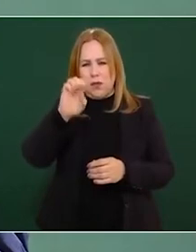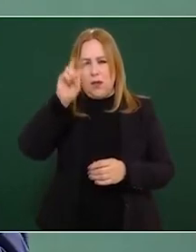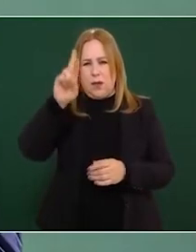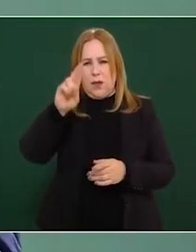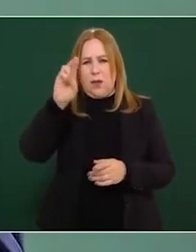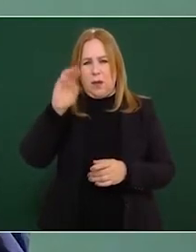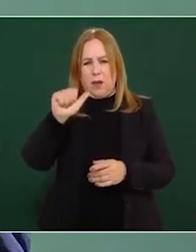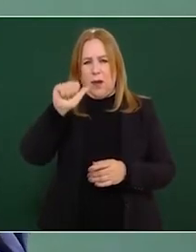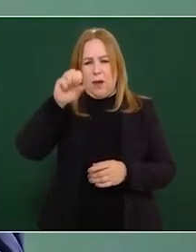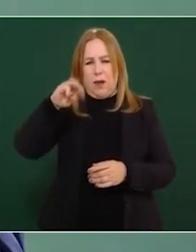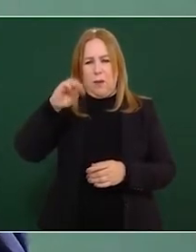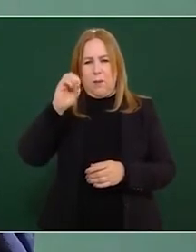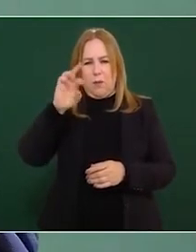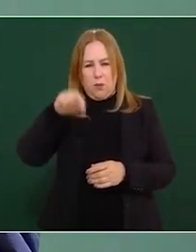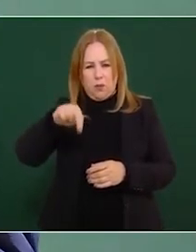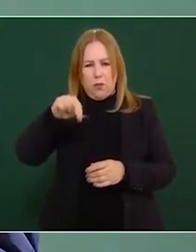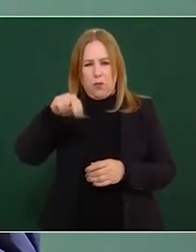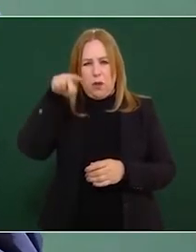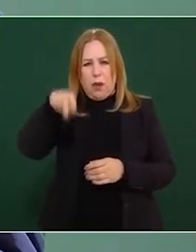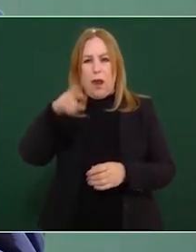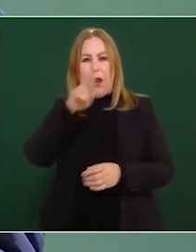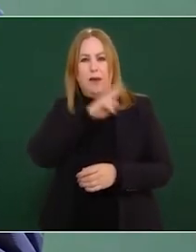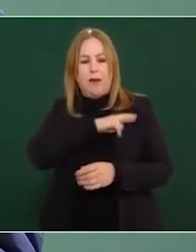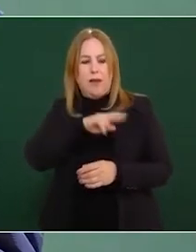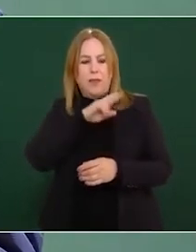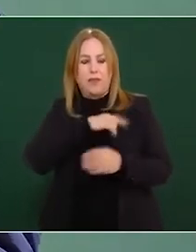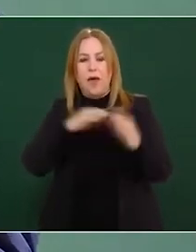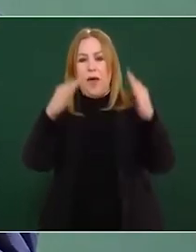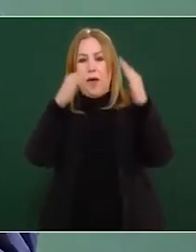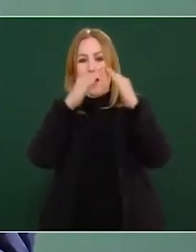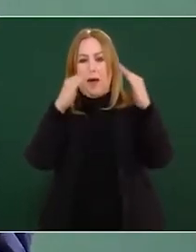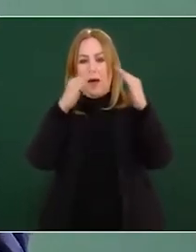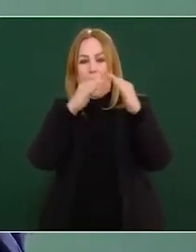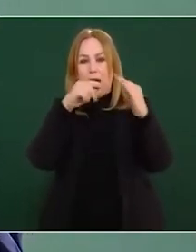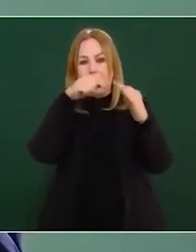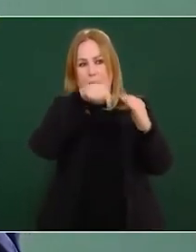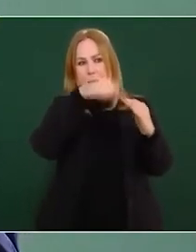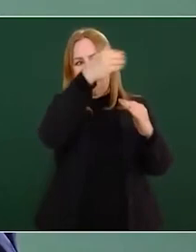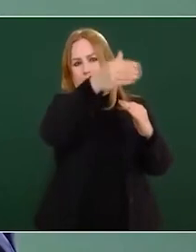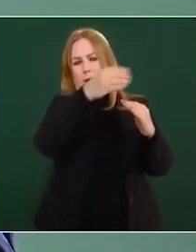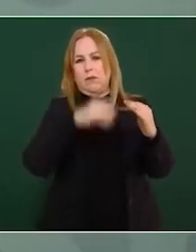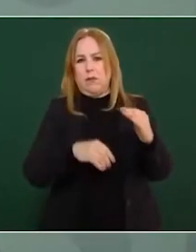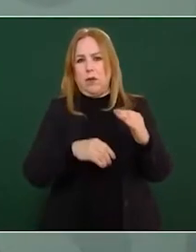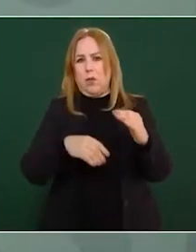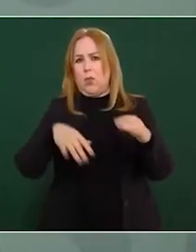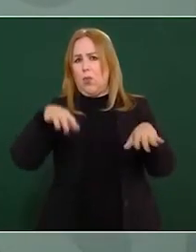con eso todo el ruido